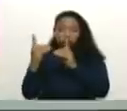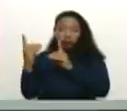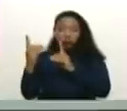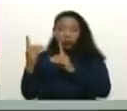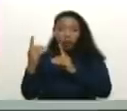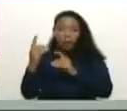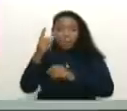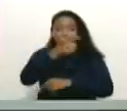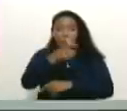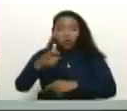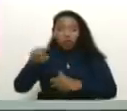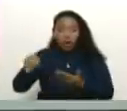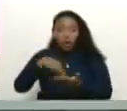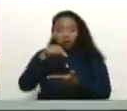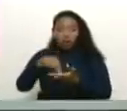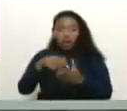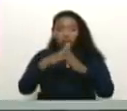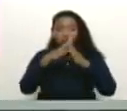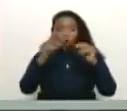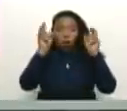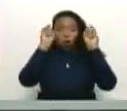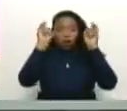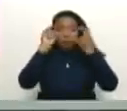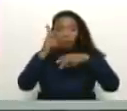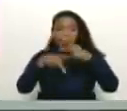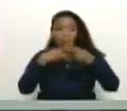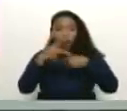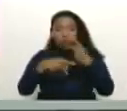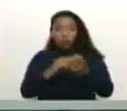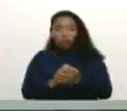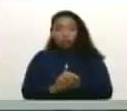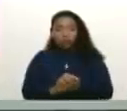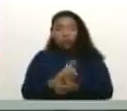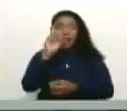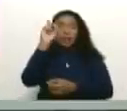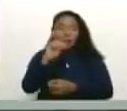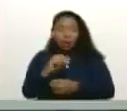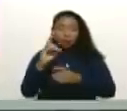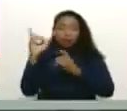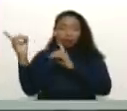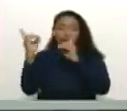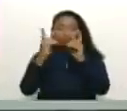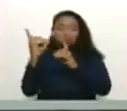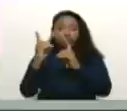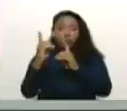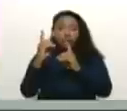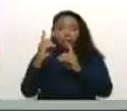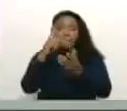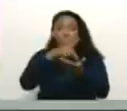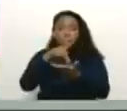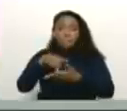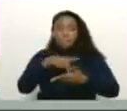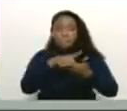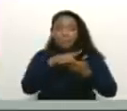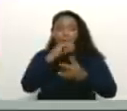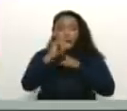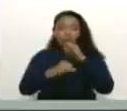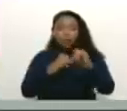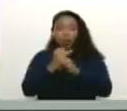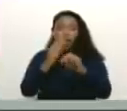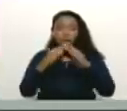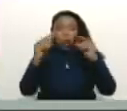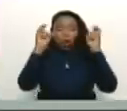nacionales de todos los espectros políticos y hemos dialogado con actores internacionales de todos los espectros